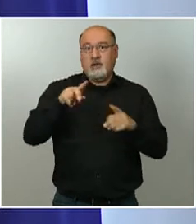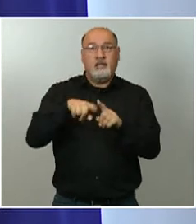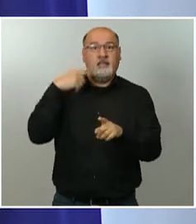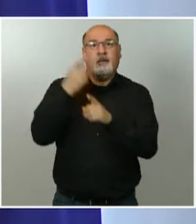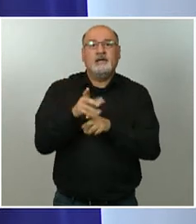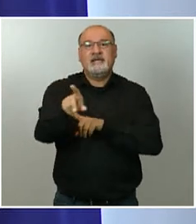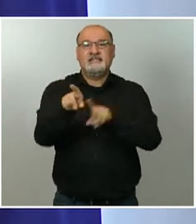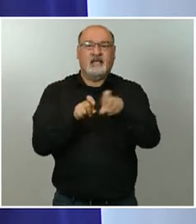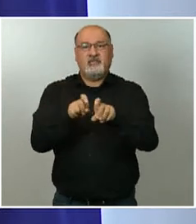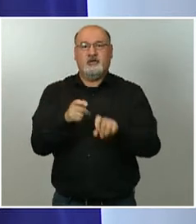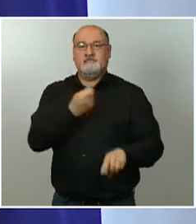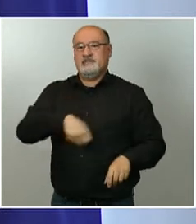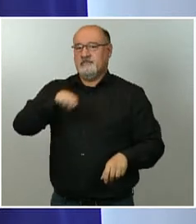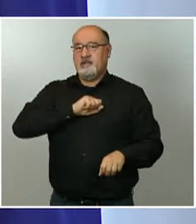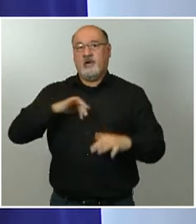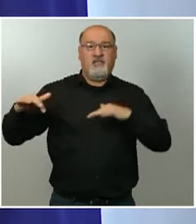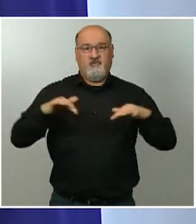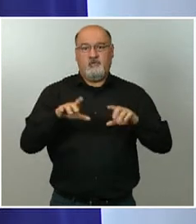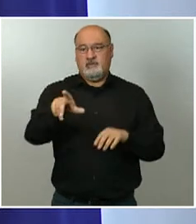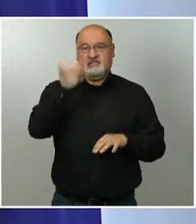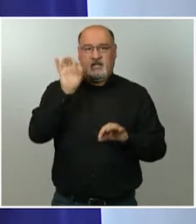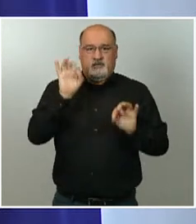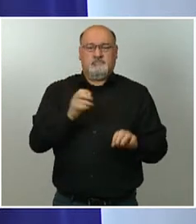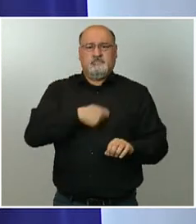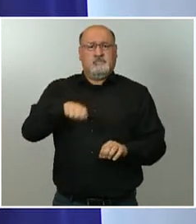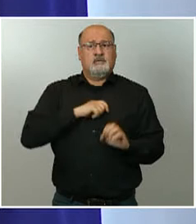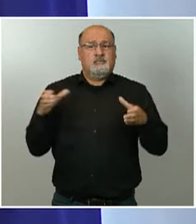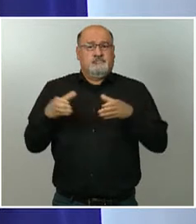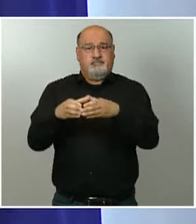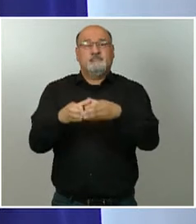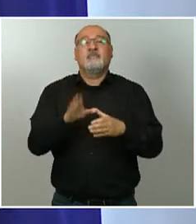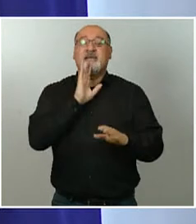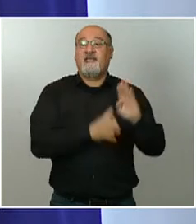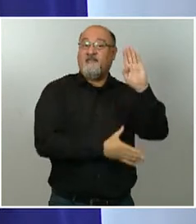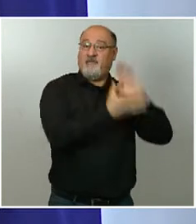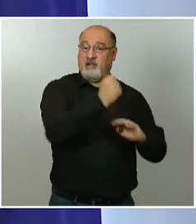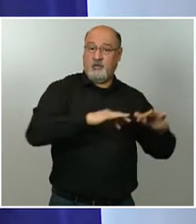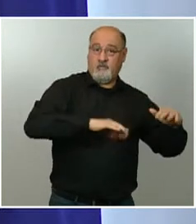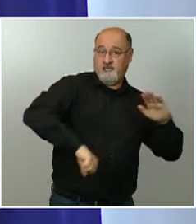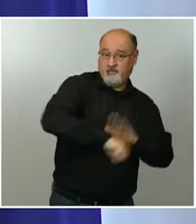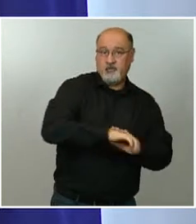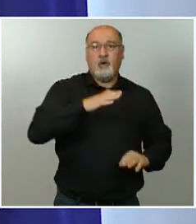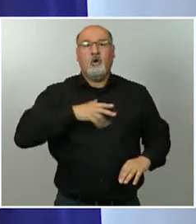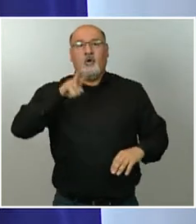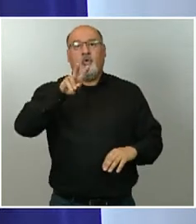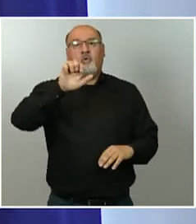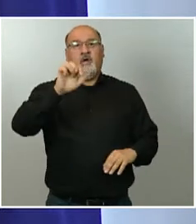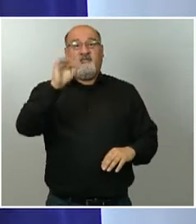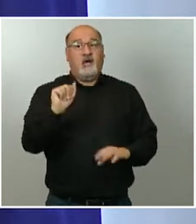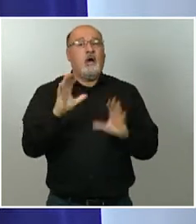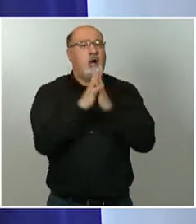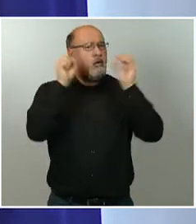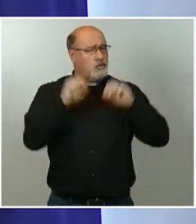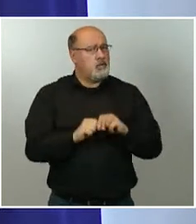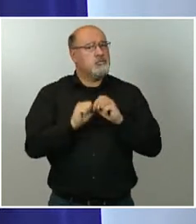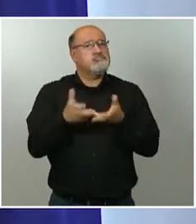con la que también hemos pensado con la Federación de Fútbol y con la UEFA, que tenga presencia de público. Saben ustedes que